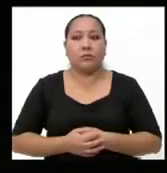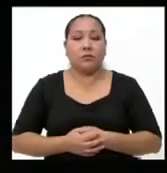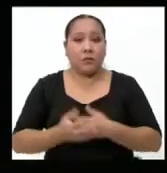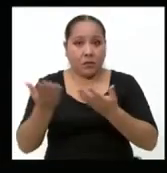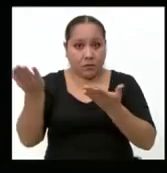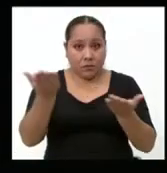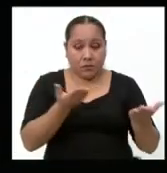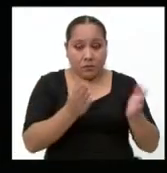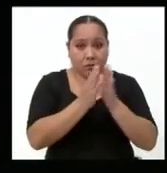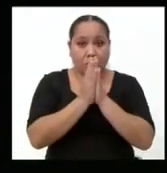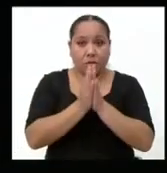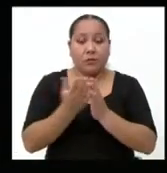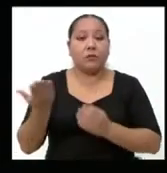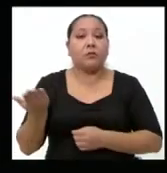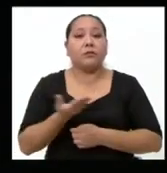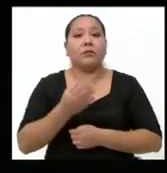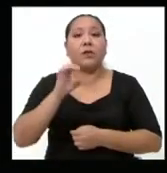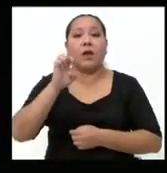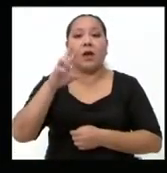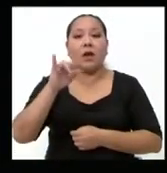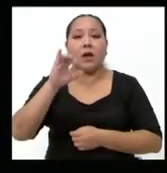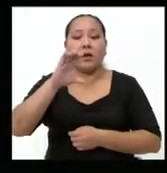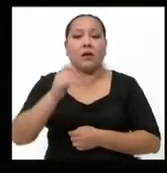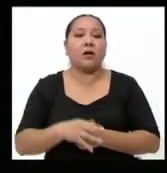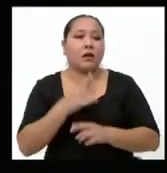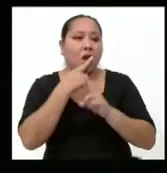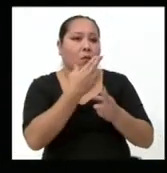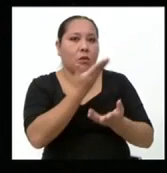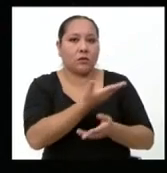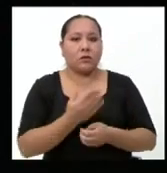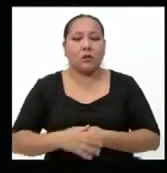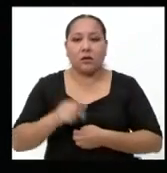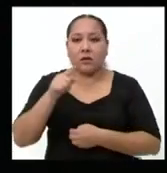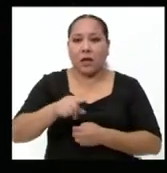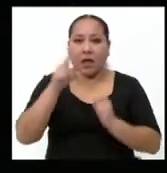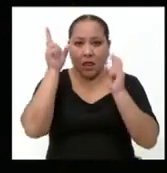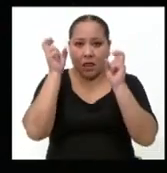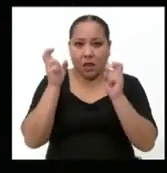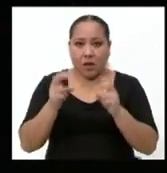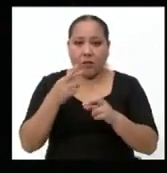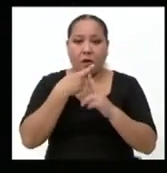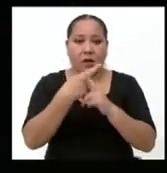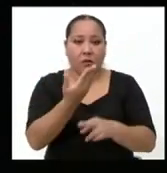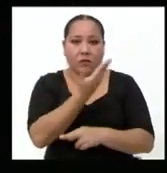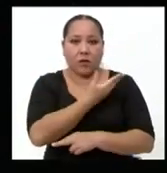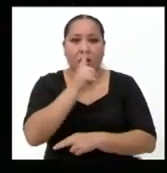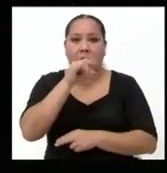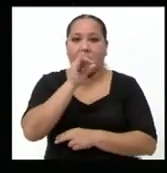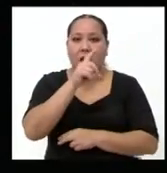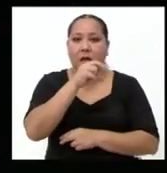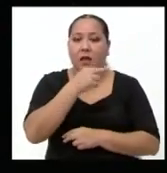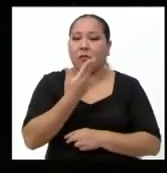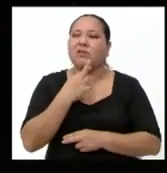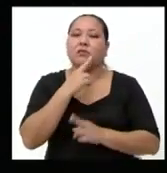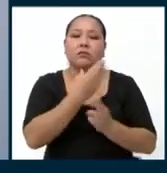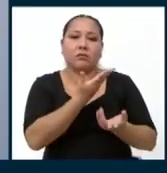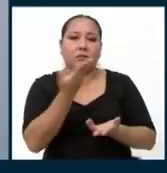Adelante, por favor, candidato Erick Verano, la réplica sobre lo que acaba de responder la candidata Liliana Rojas.